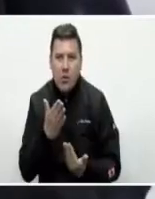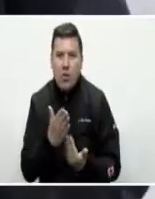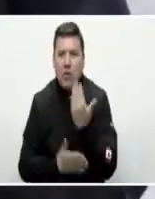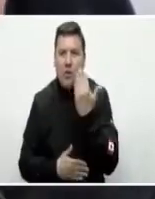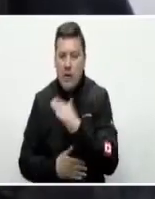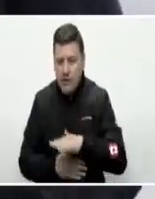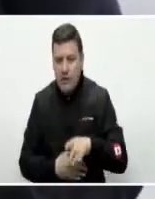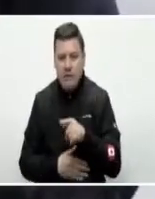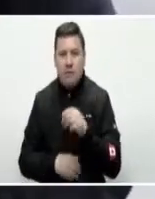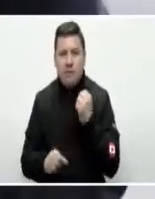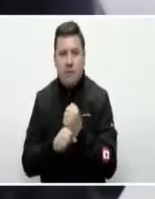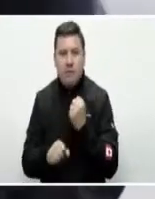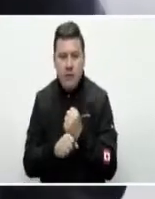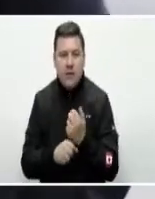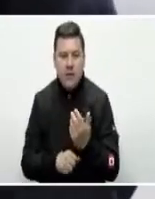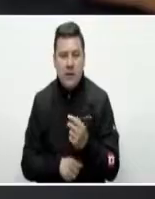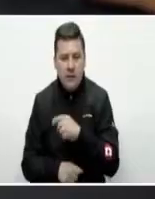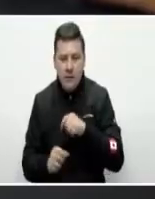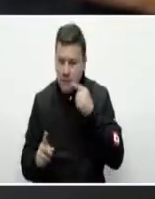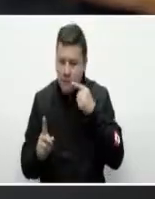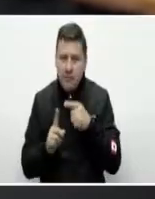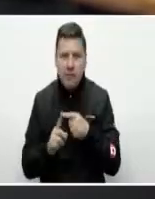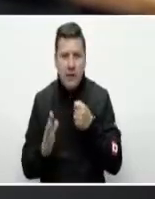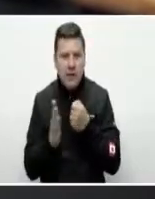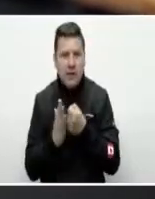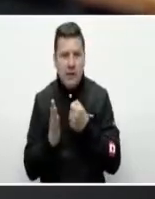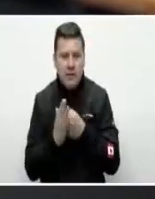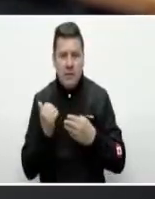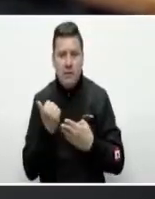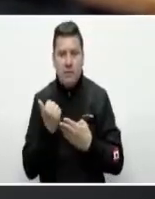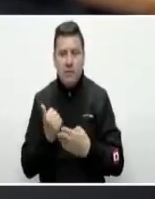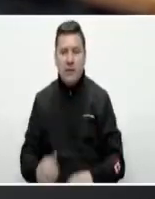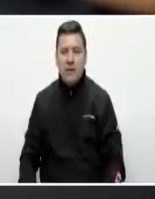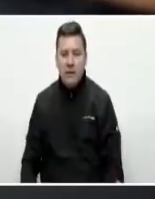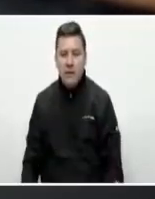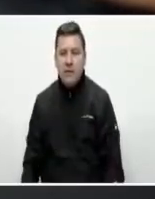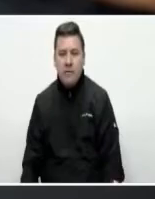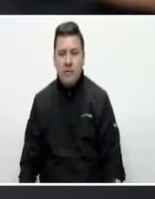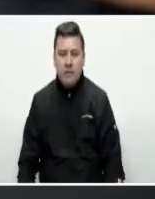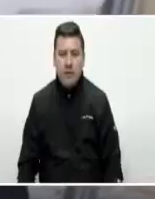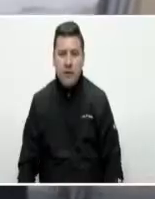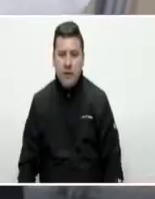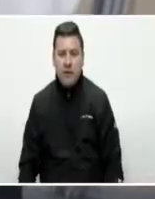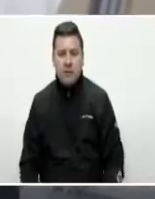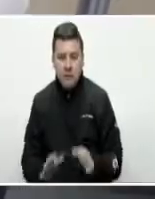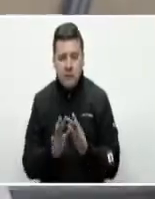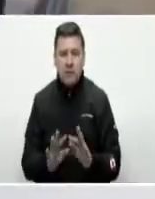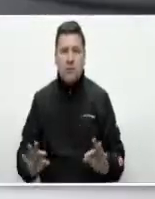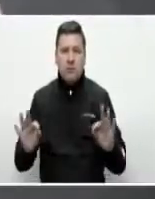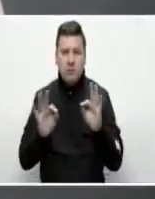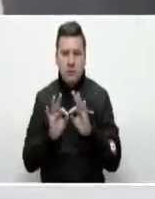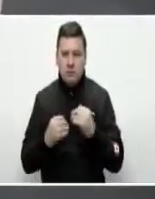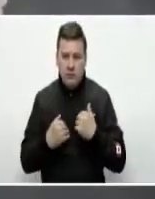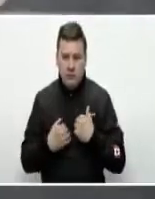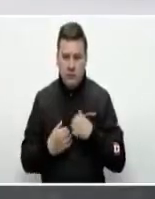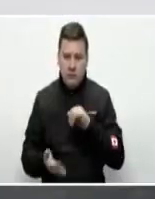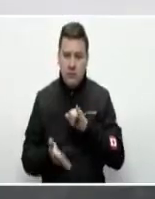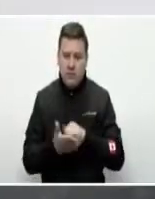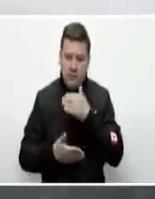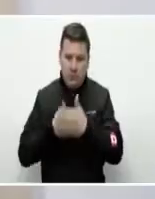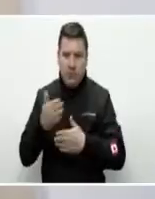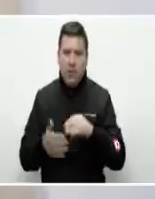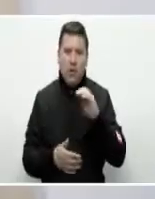que están desarrollando y sobre todo lo impulsado por el SENA. Para mí representa algo muy importante que la misma